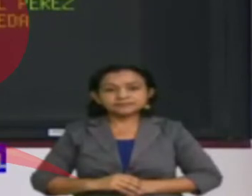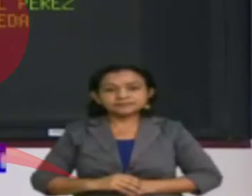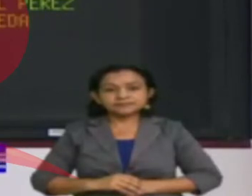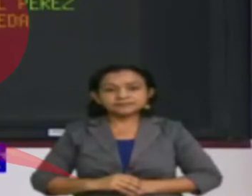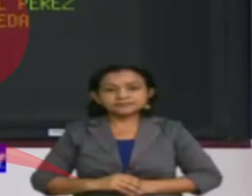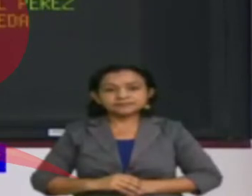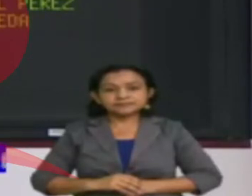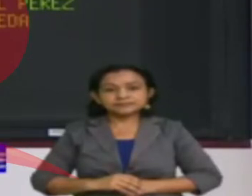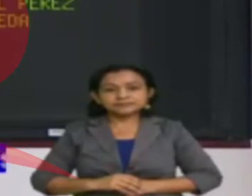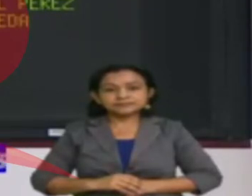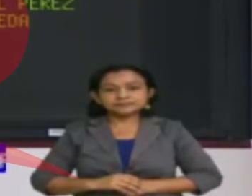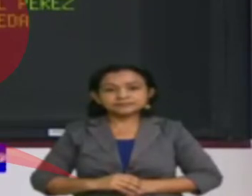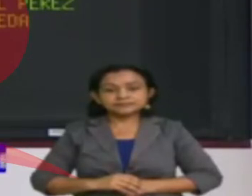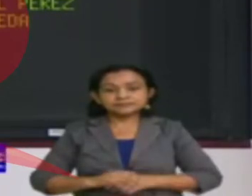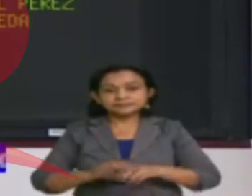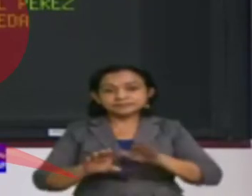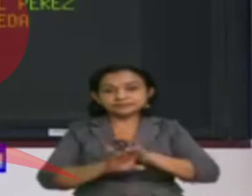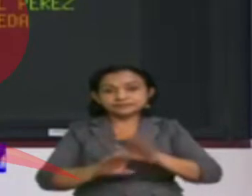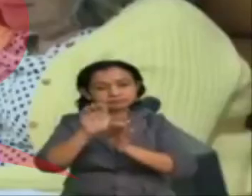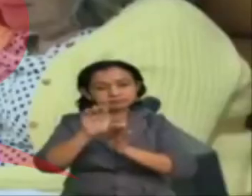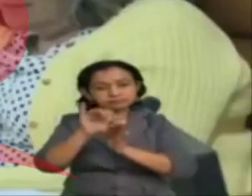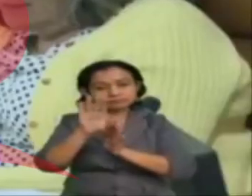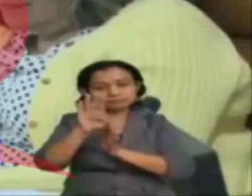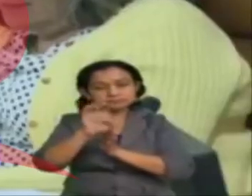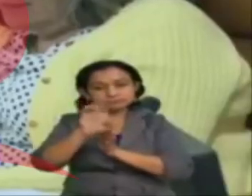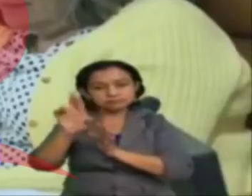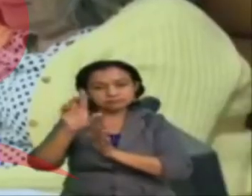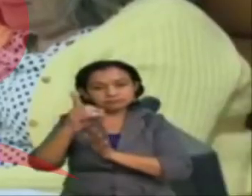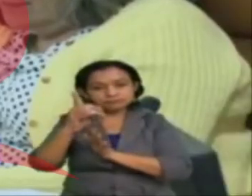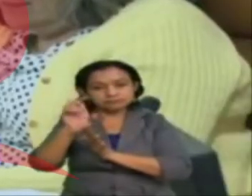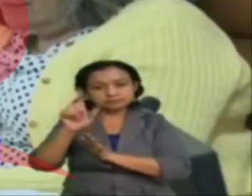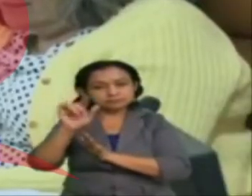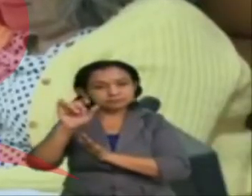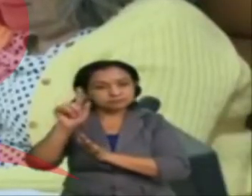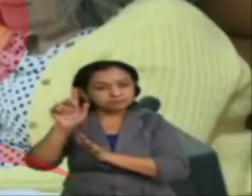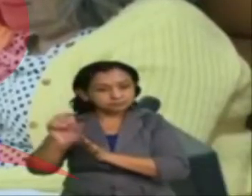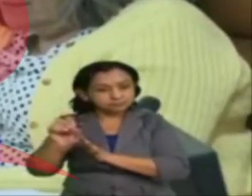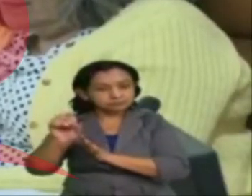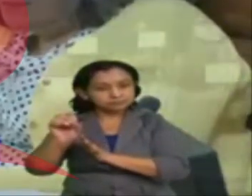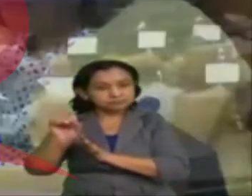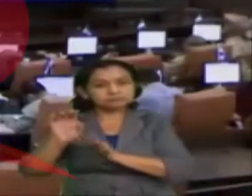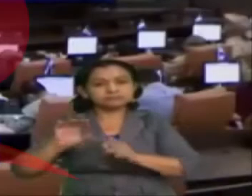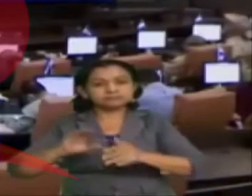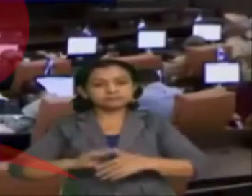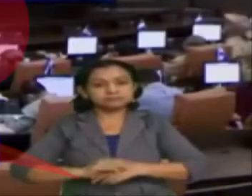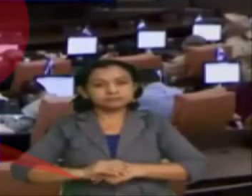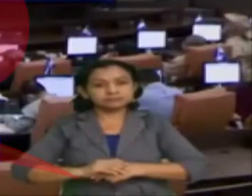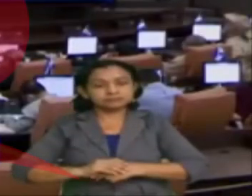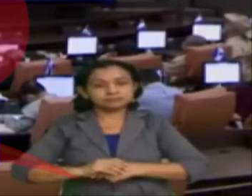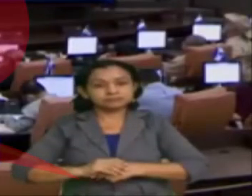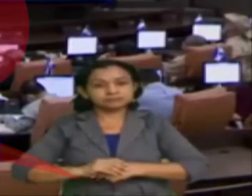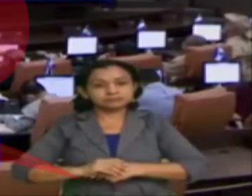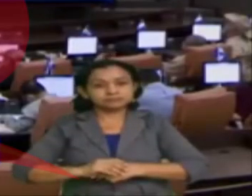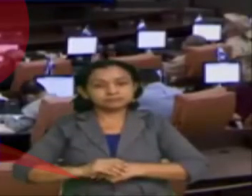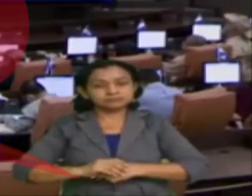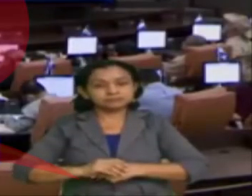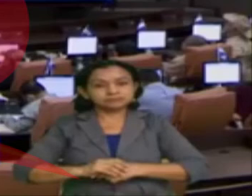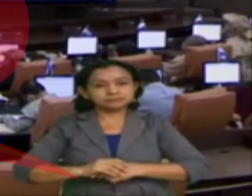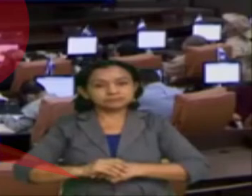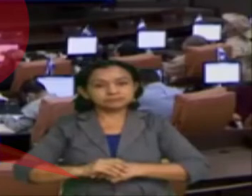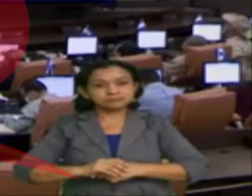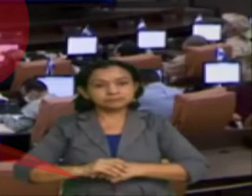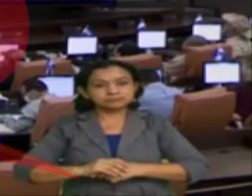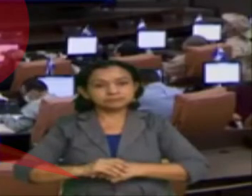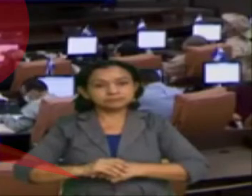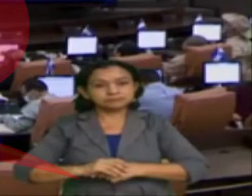mejor conocida como Ley Mordaza, luego de ser discutida en la Asamblea Nacional. Los partidos opositores rechazaron dicha ley por